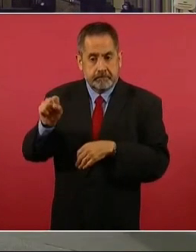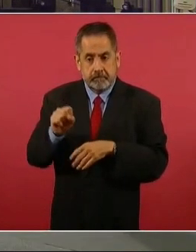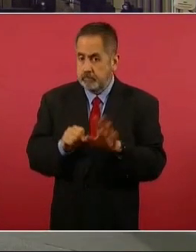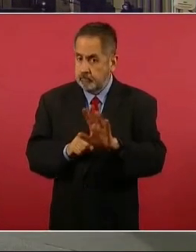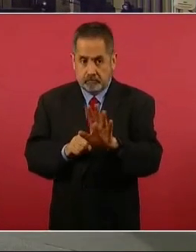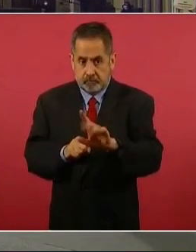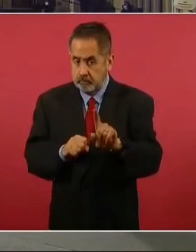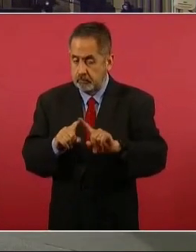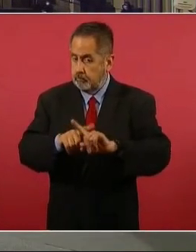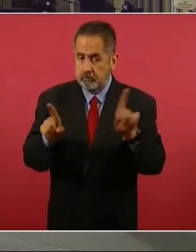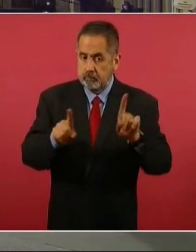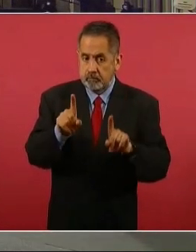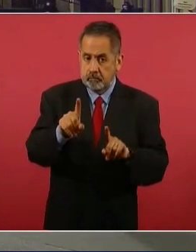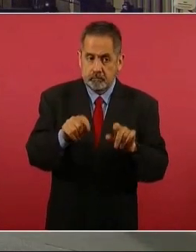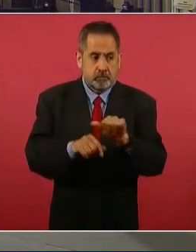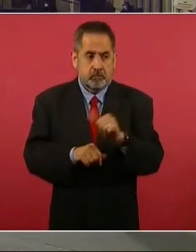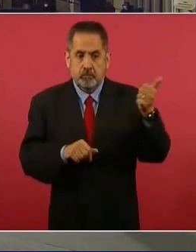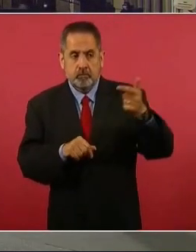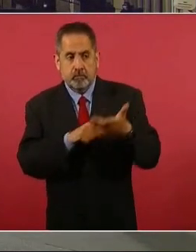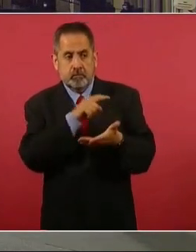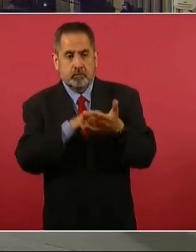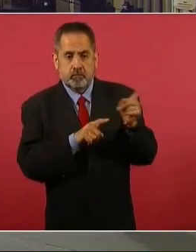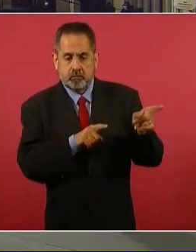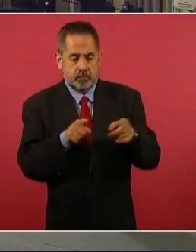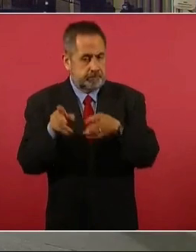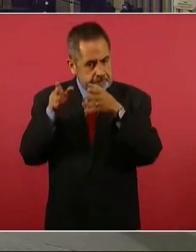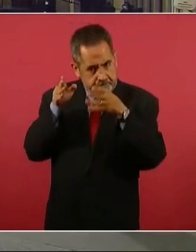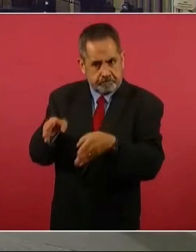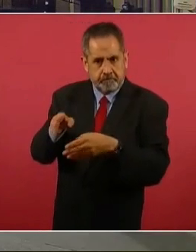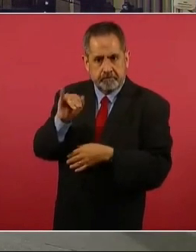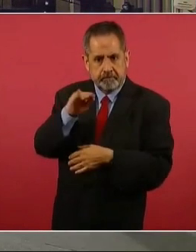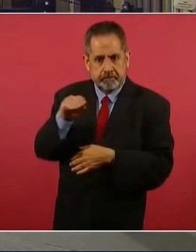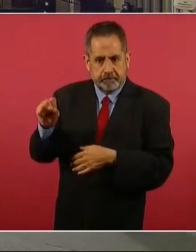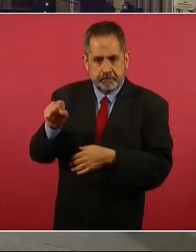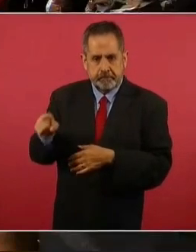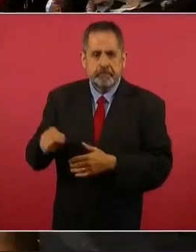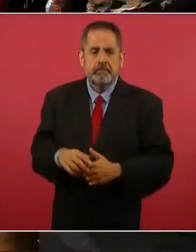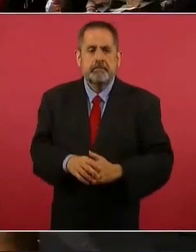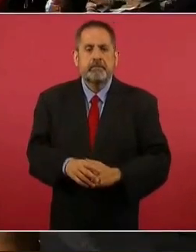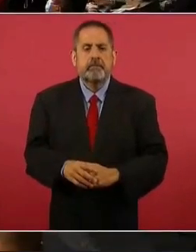no de otro tema. Sí, a ver, por favor.